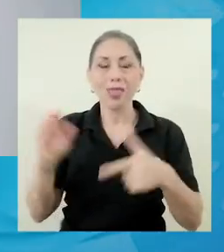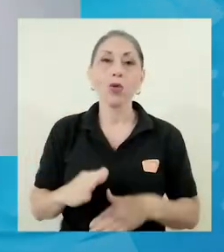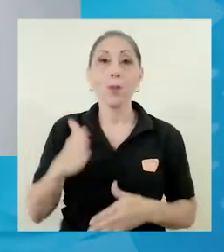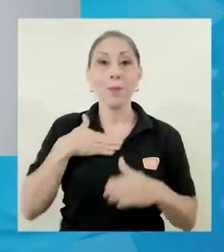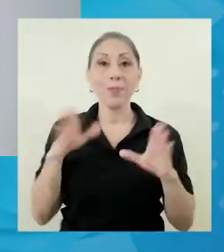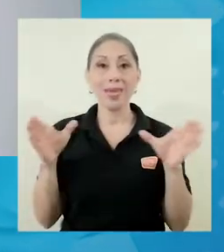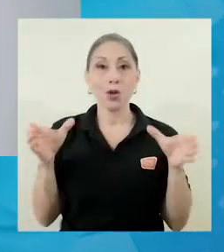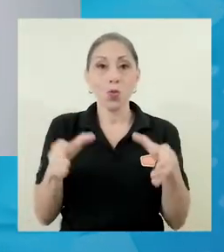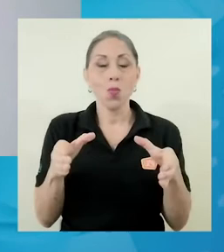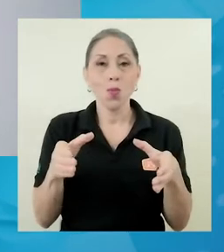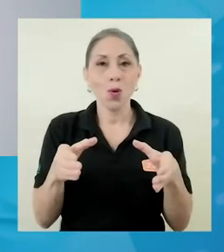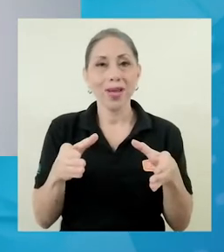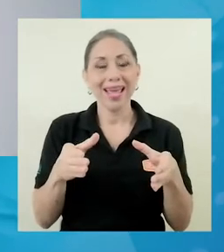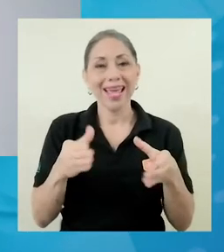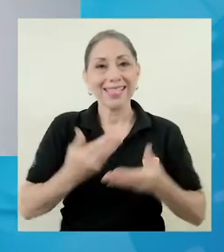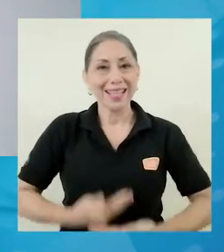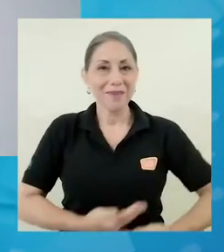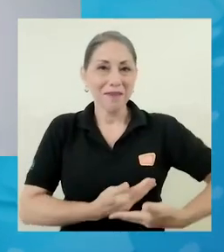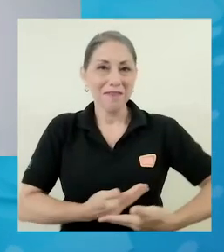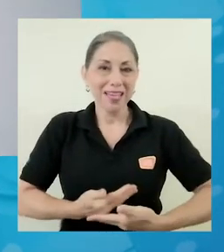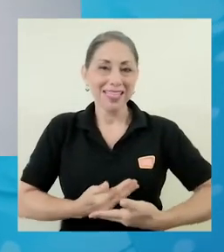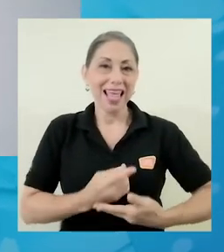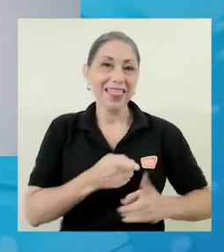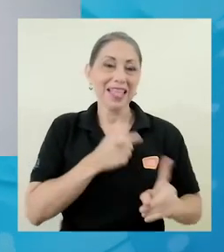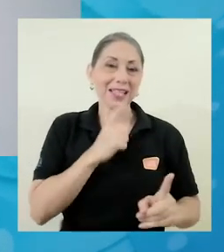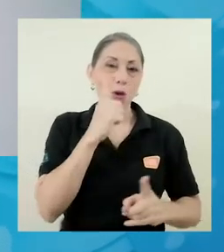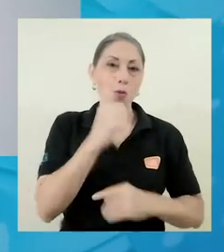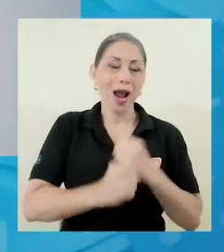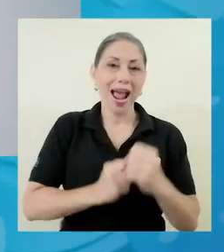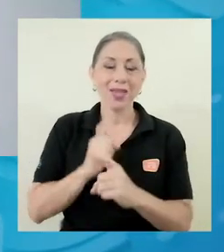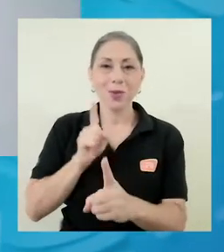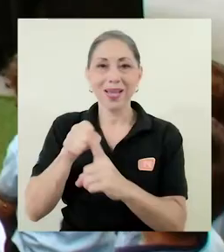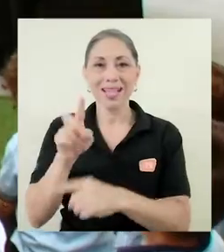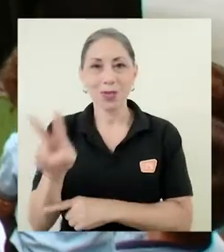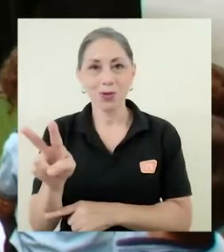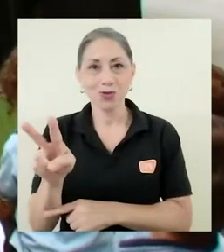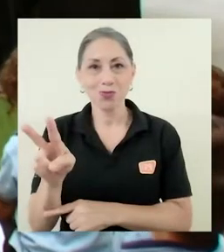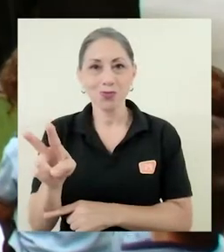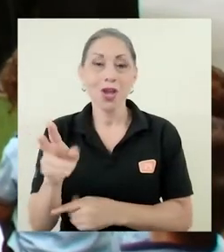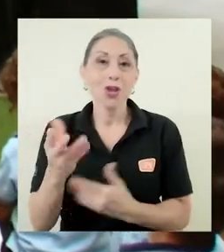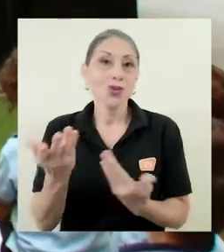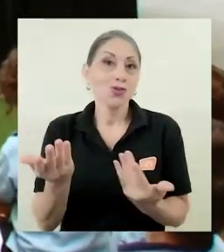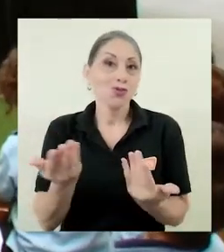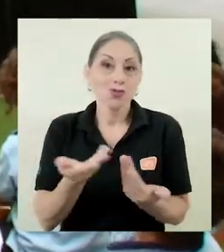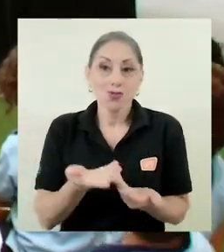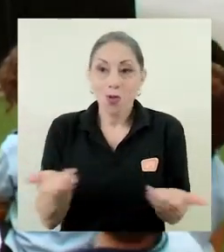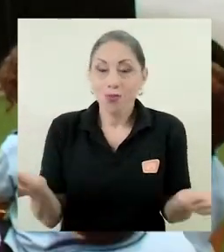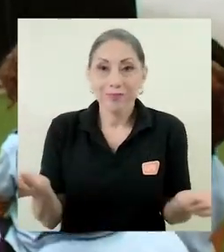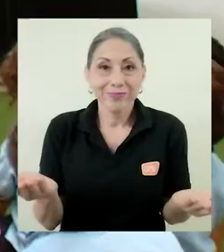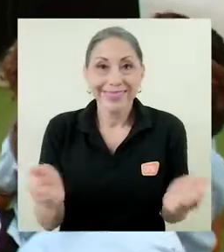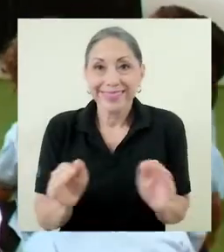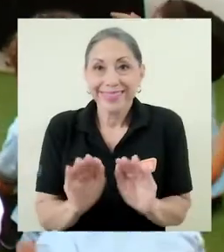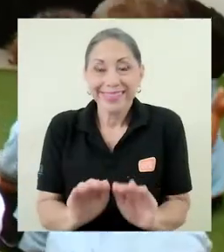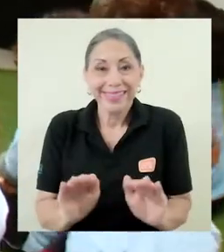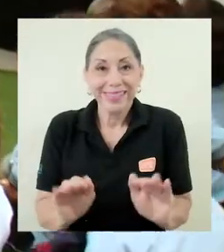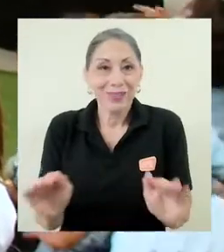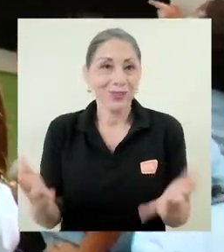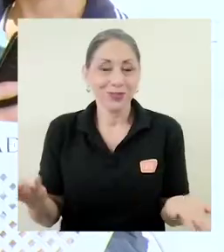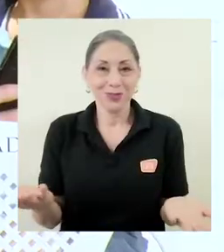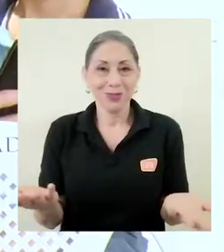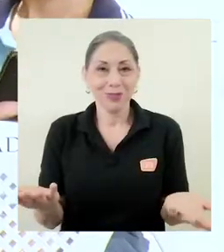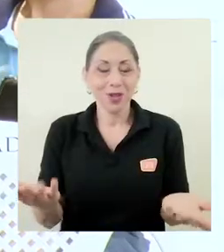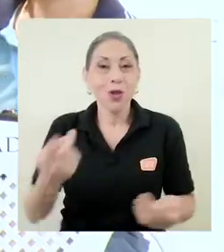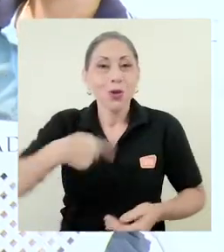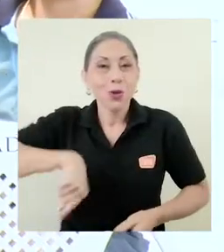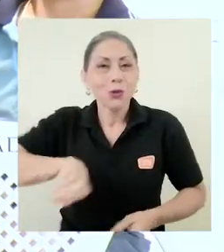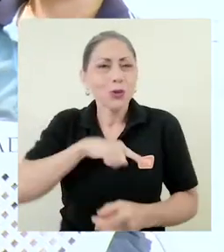bebés, de un año a dos años, son nueve niños. Entonces buscamos cómo llegarle a